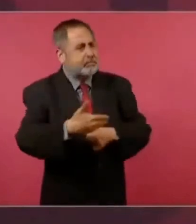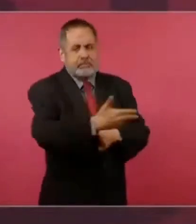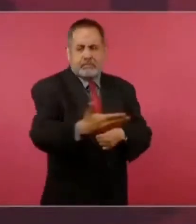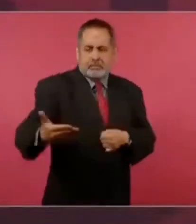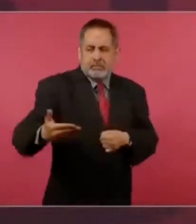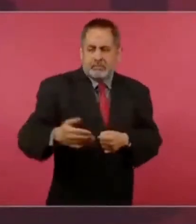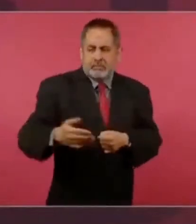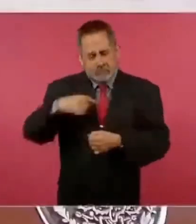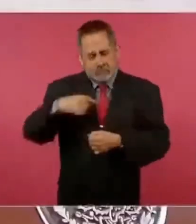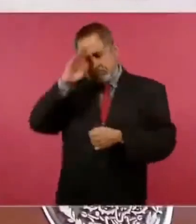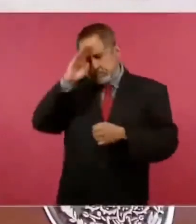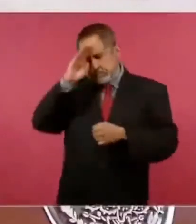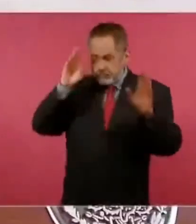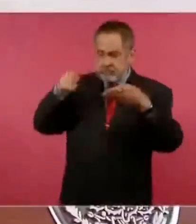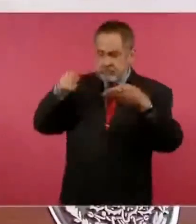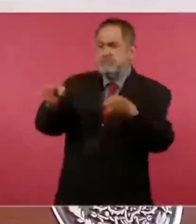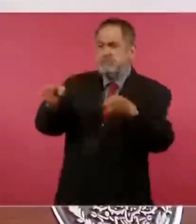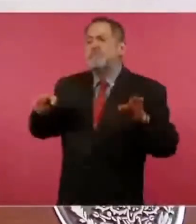dimensión social,